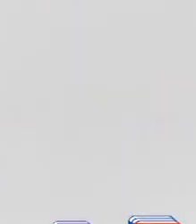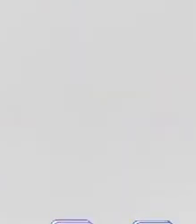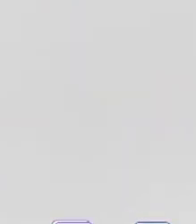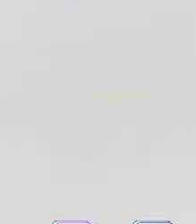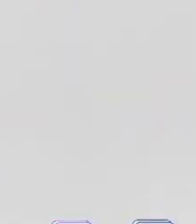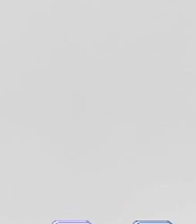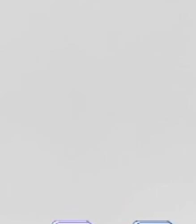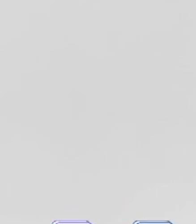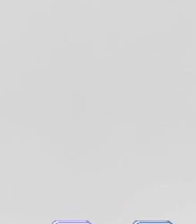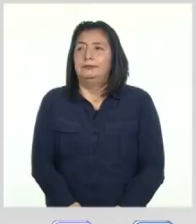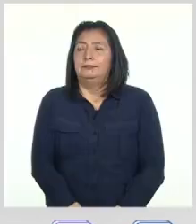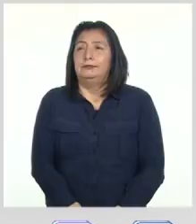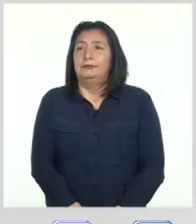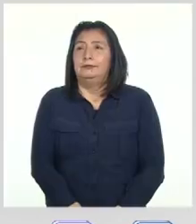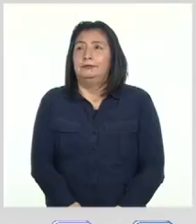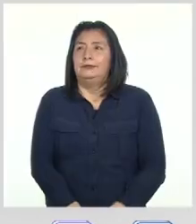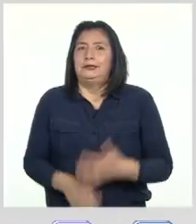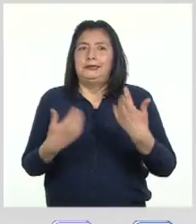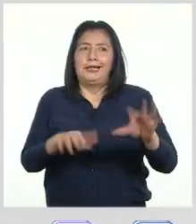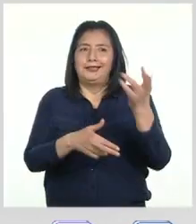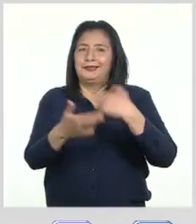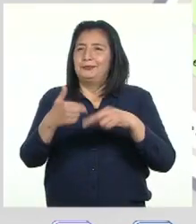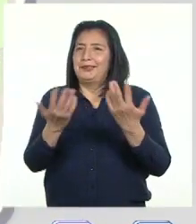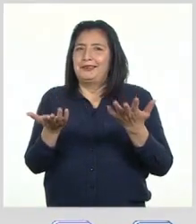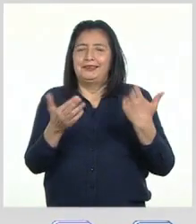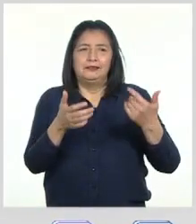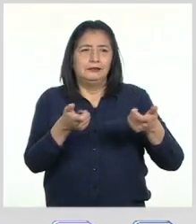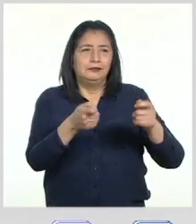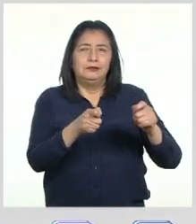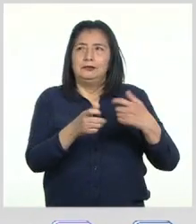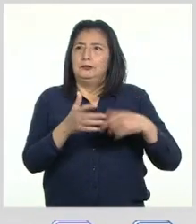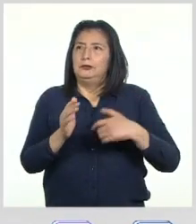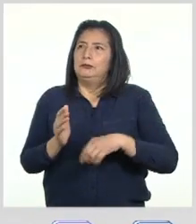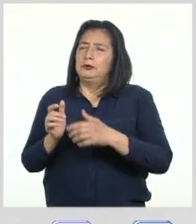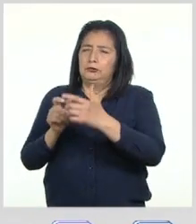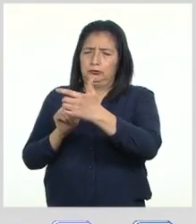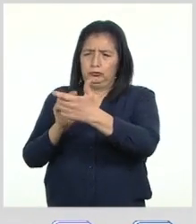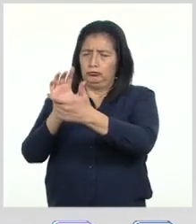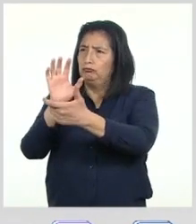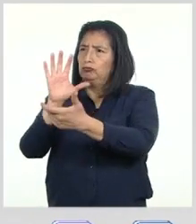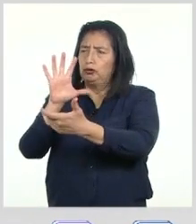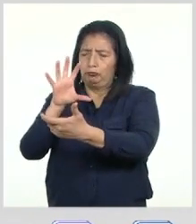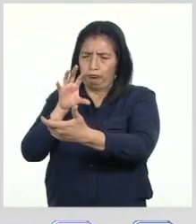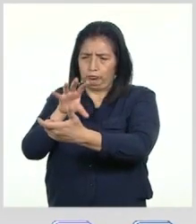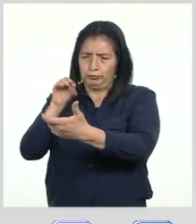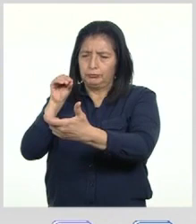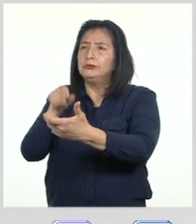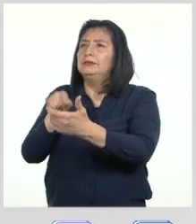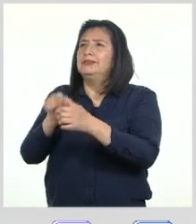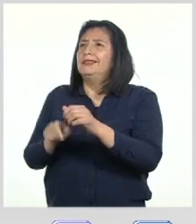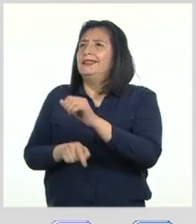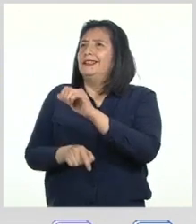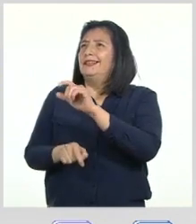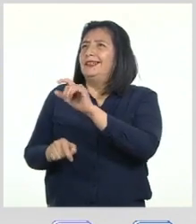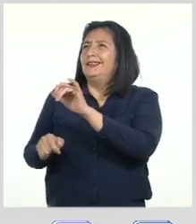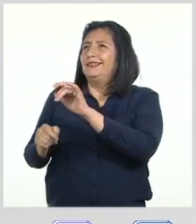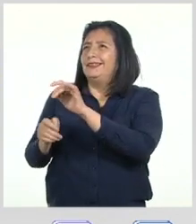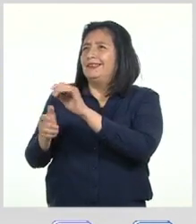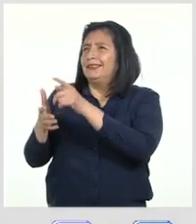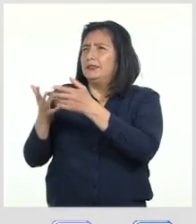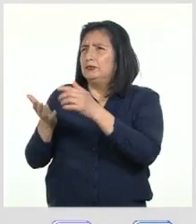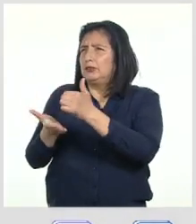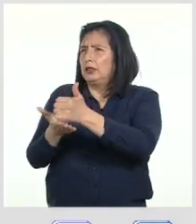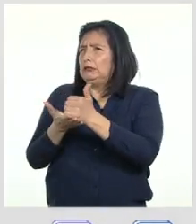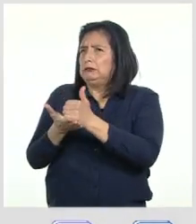Ya volvimos Antes del corte les mostré una captura de pantalla que nos envió Alejandra Ella necesita nuestra ayuda